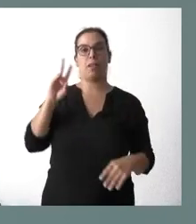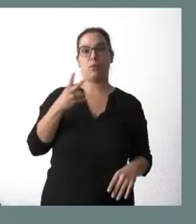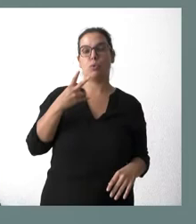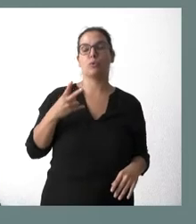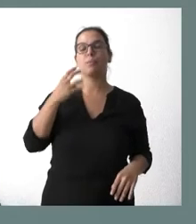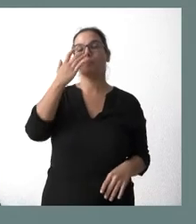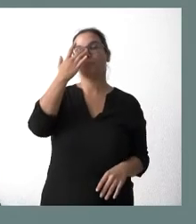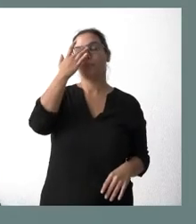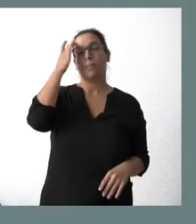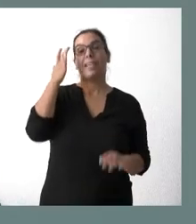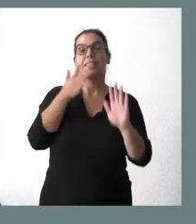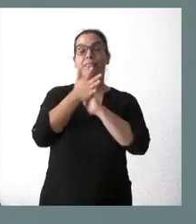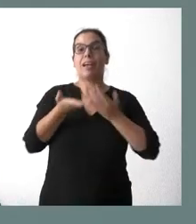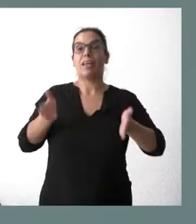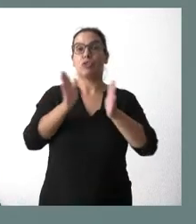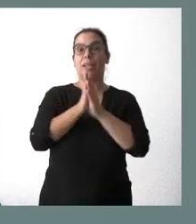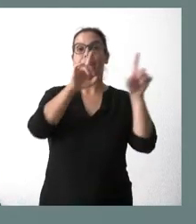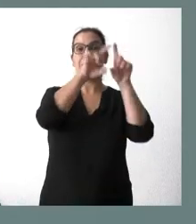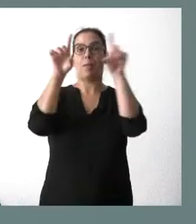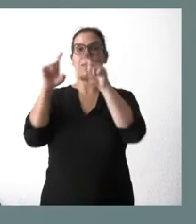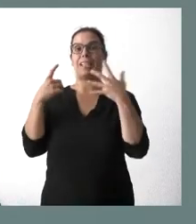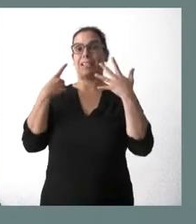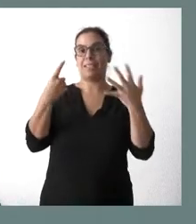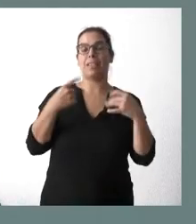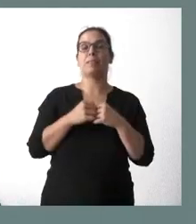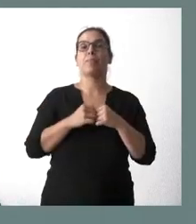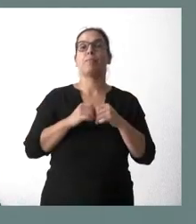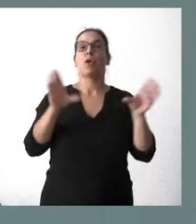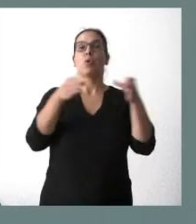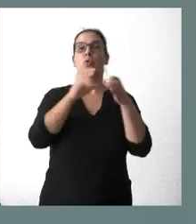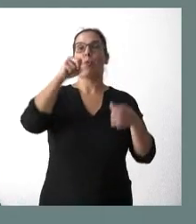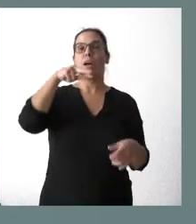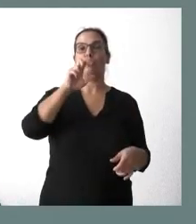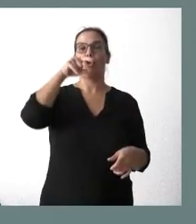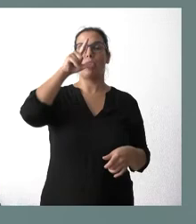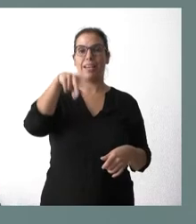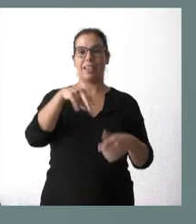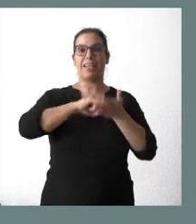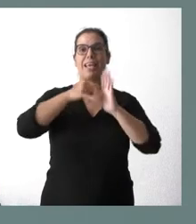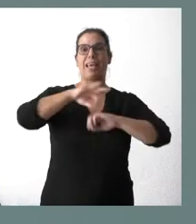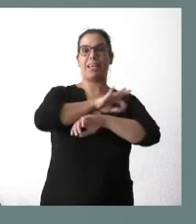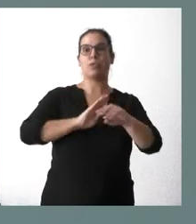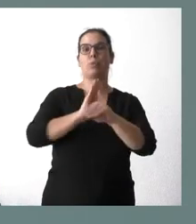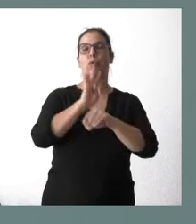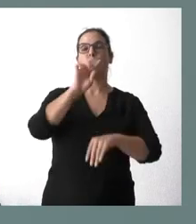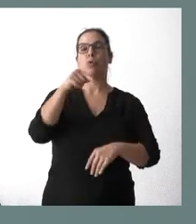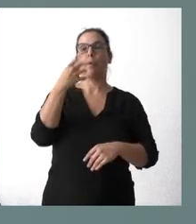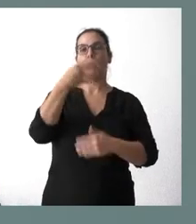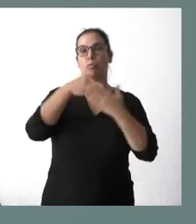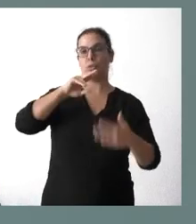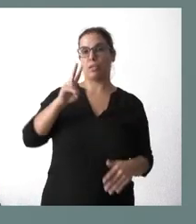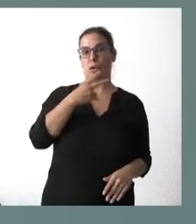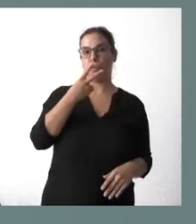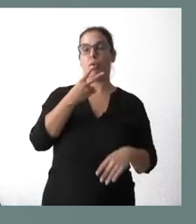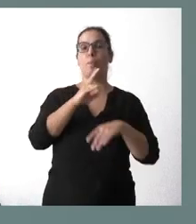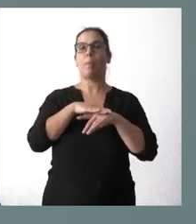Estamos hablando de un total de seis empresas. La primera de ellas es el Grupo Antolin Ingeniería, con una subvención de cuatro coma cuatro millones de